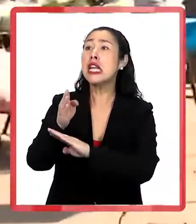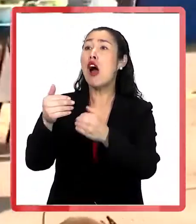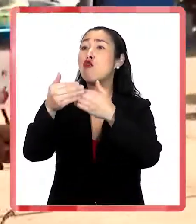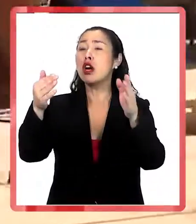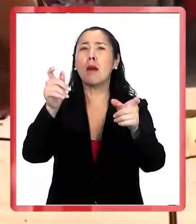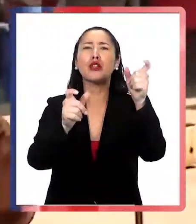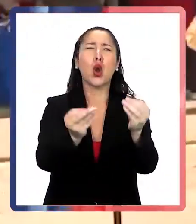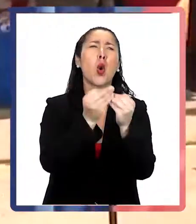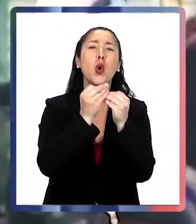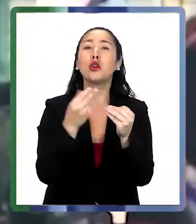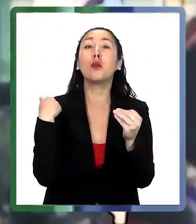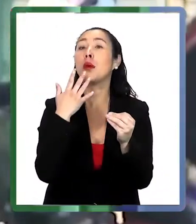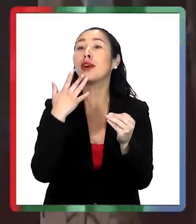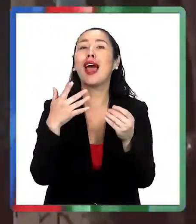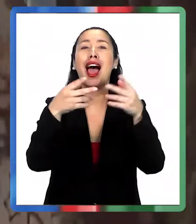ningún problema.